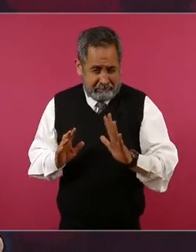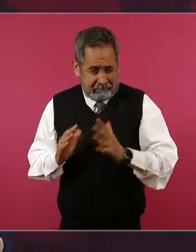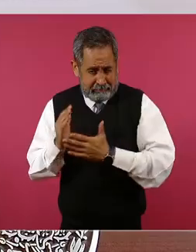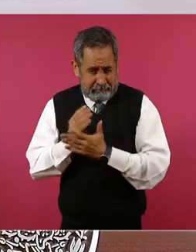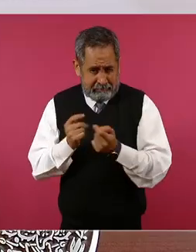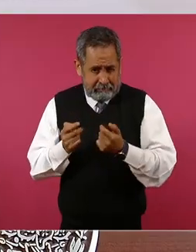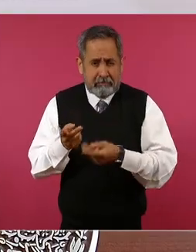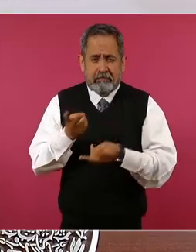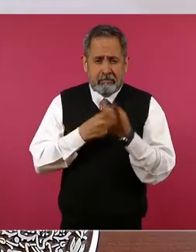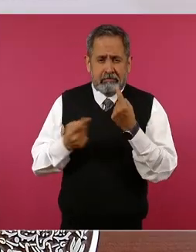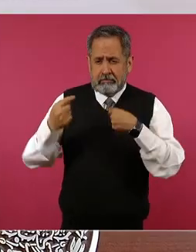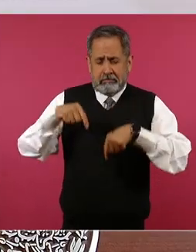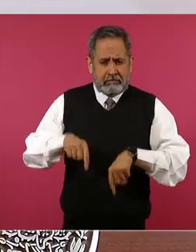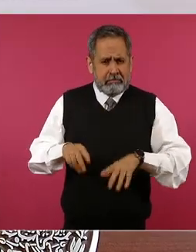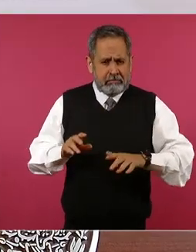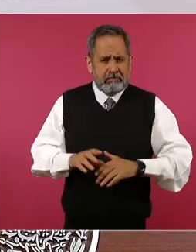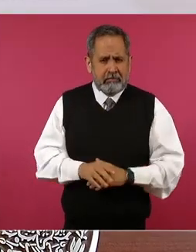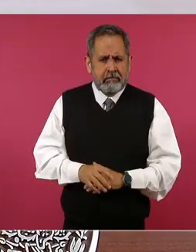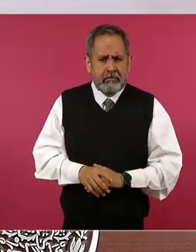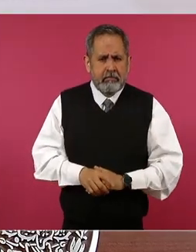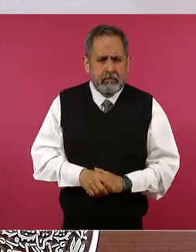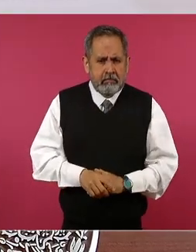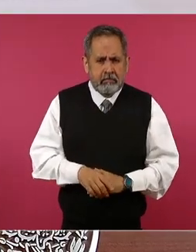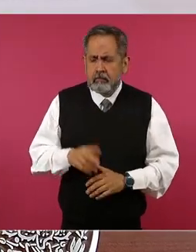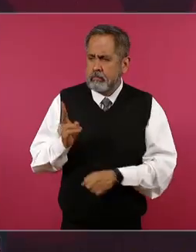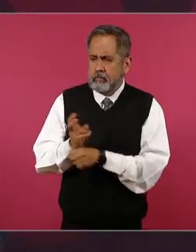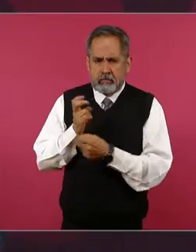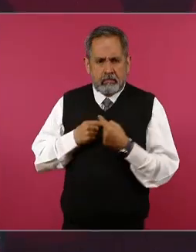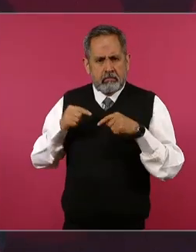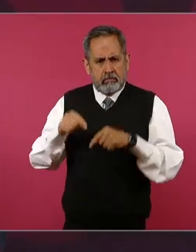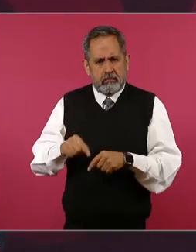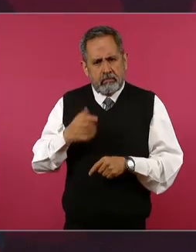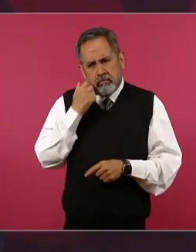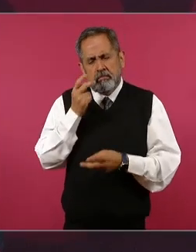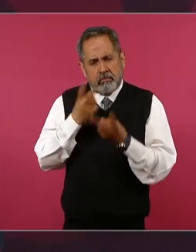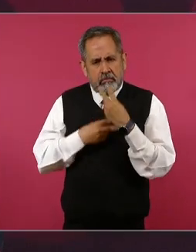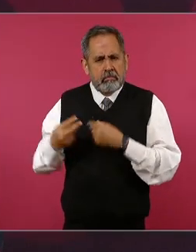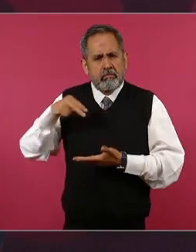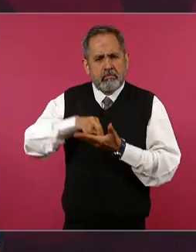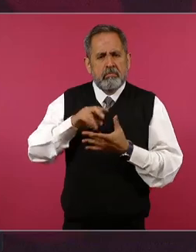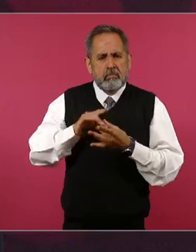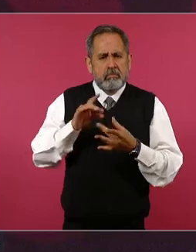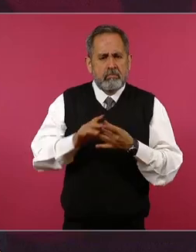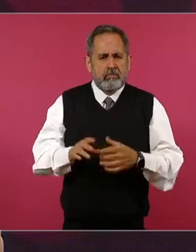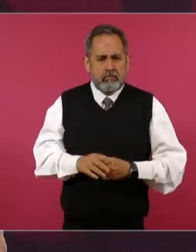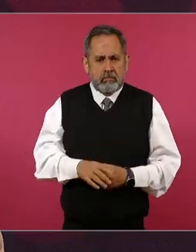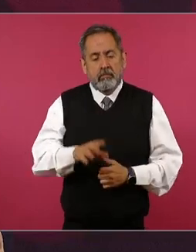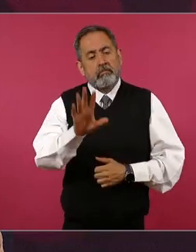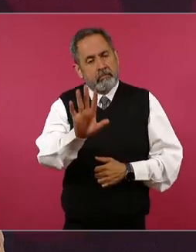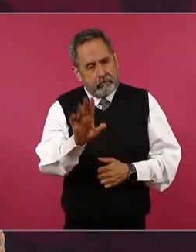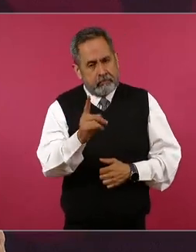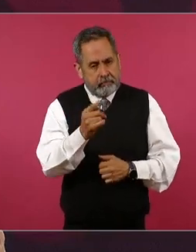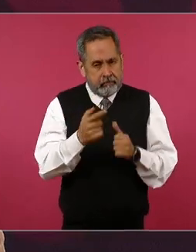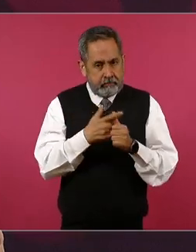que vengan aquí los invitamos los que quieran venir eso sí